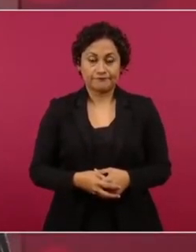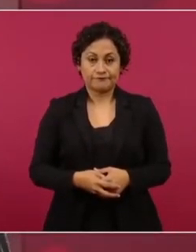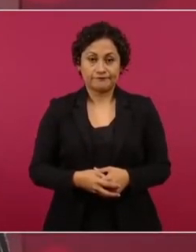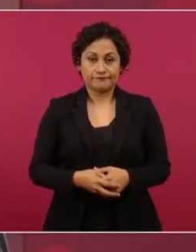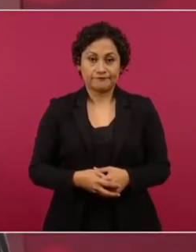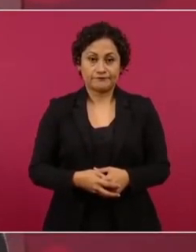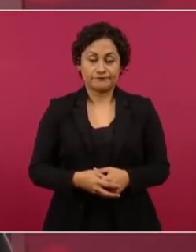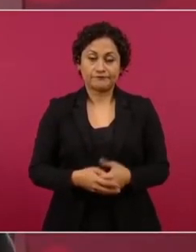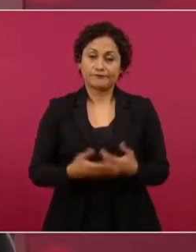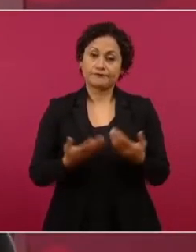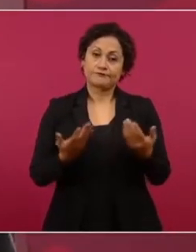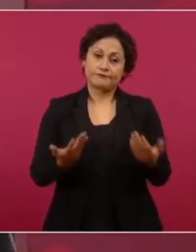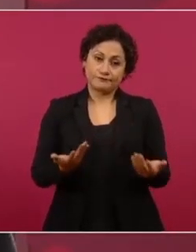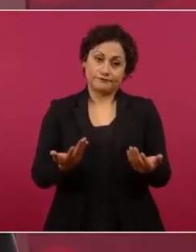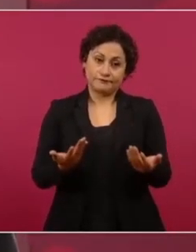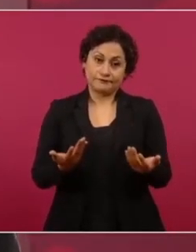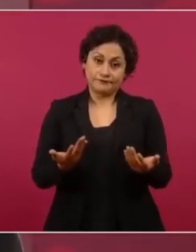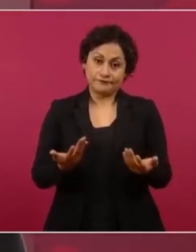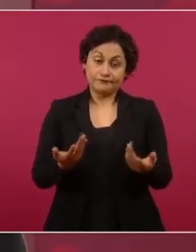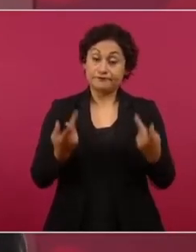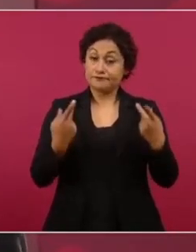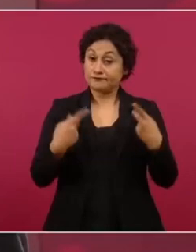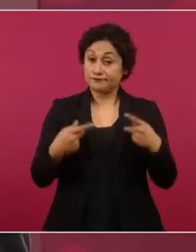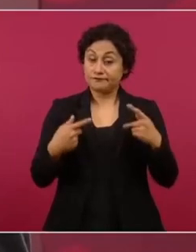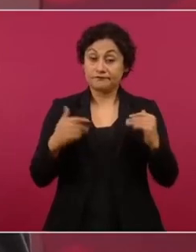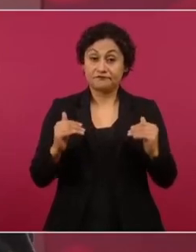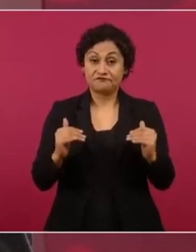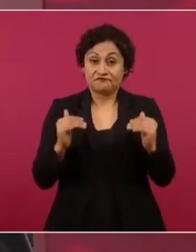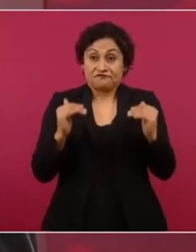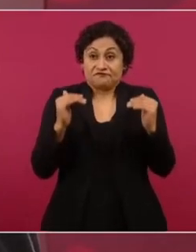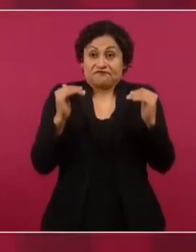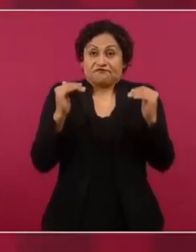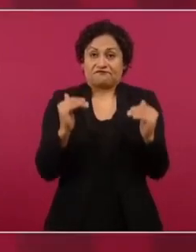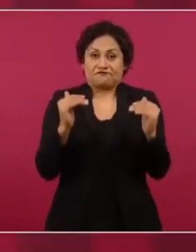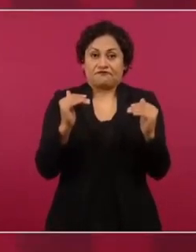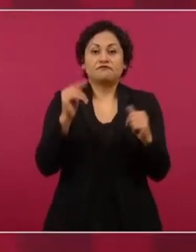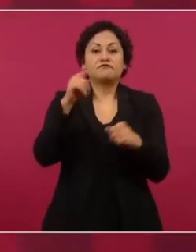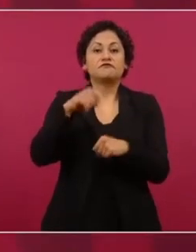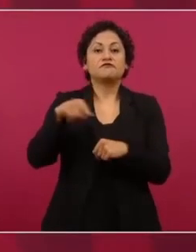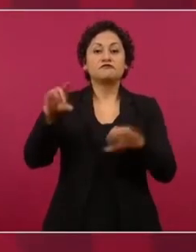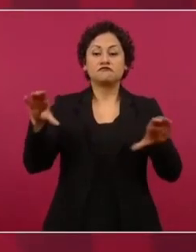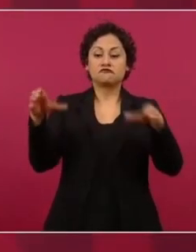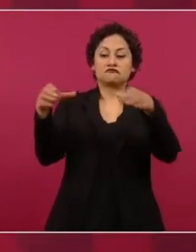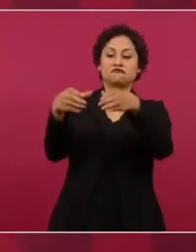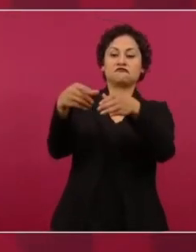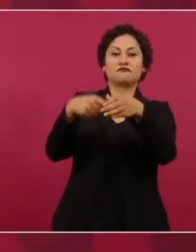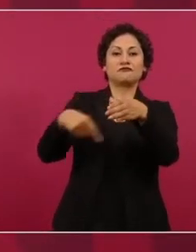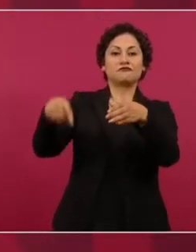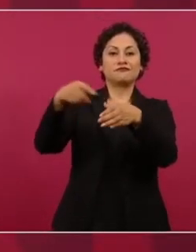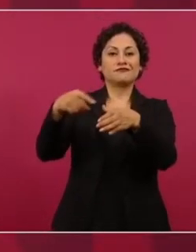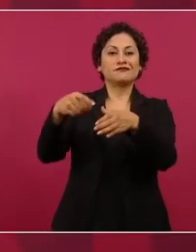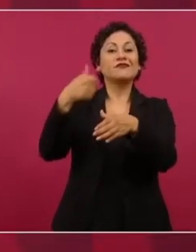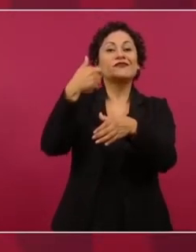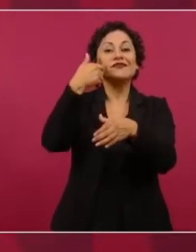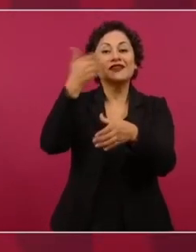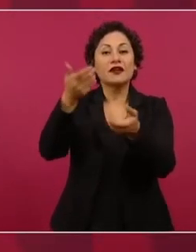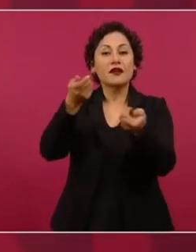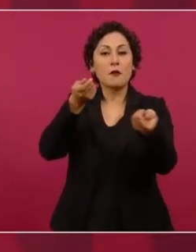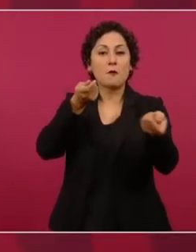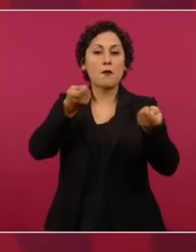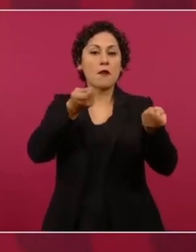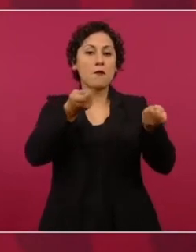Quieren ellos tener poder económico y poder político,